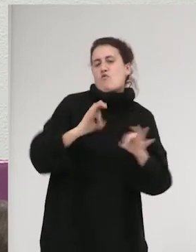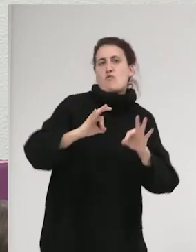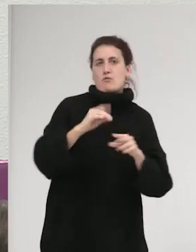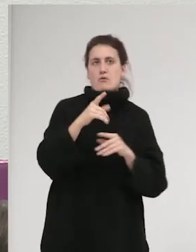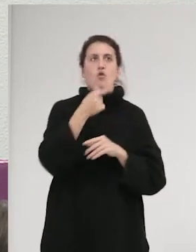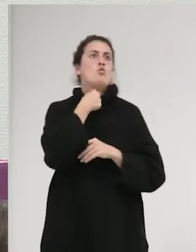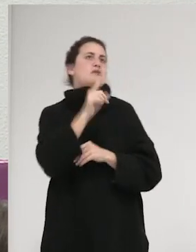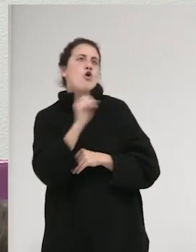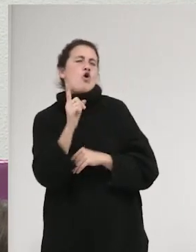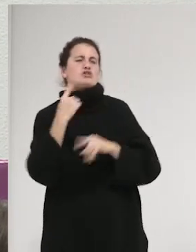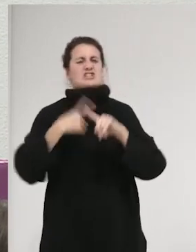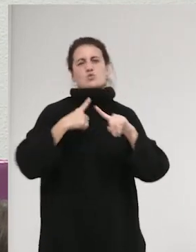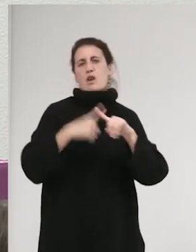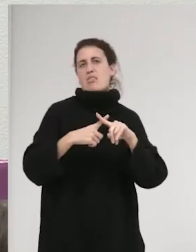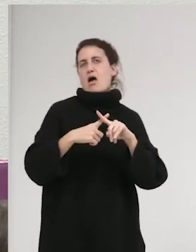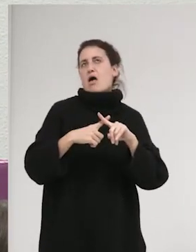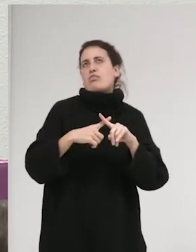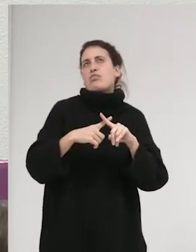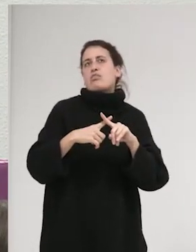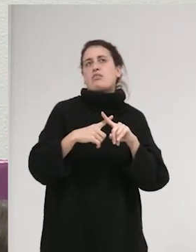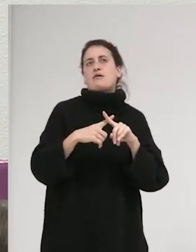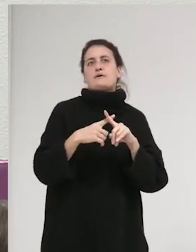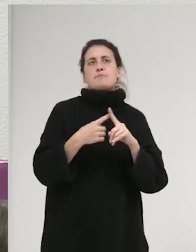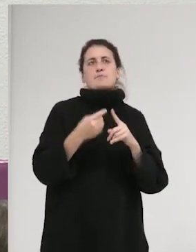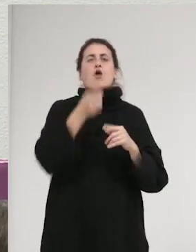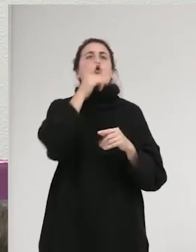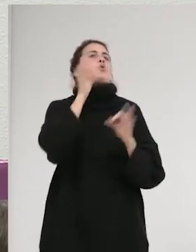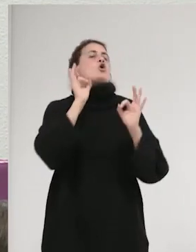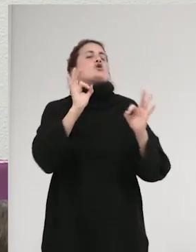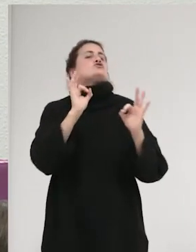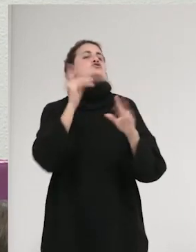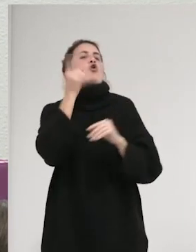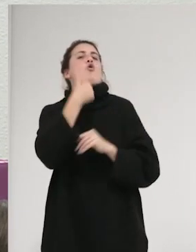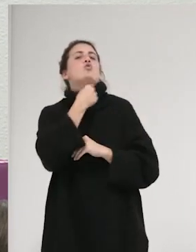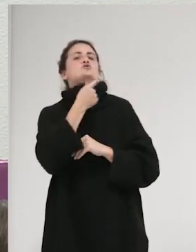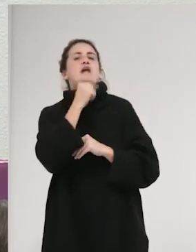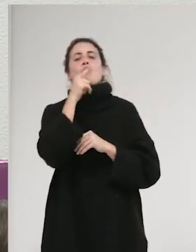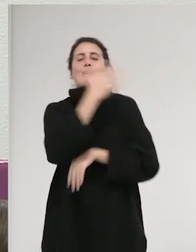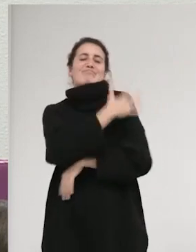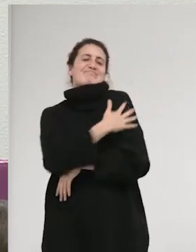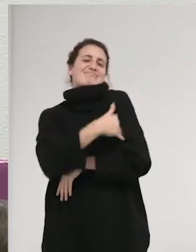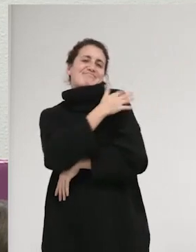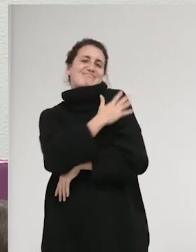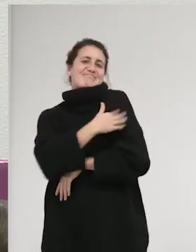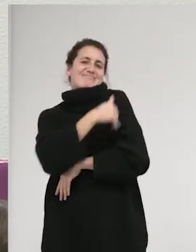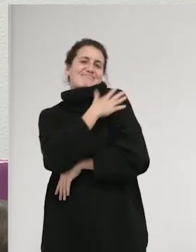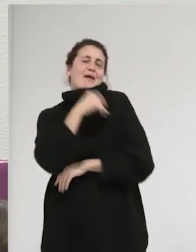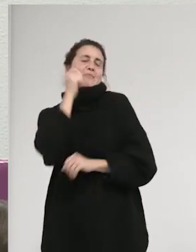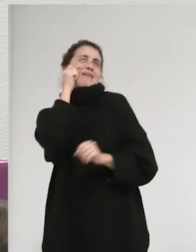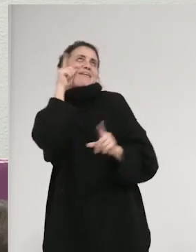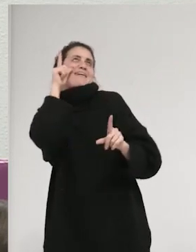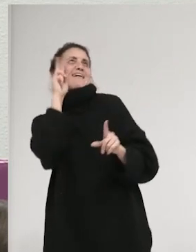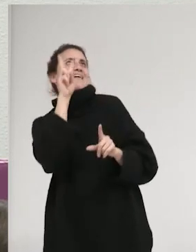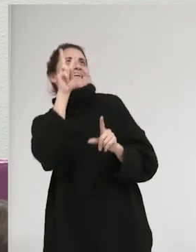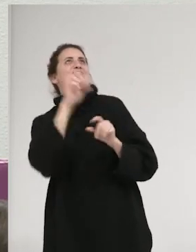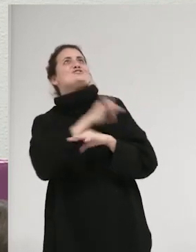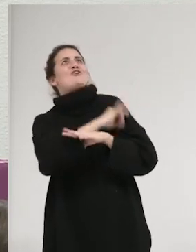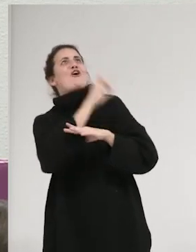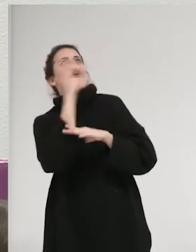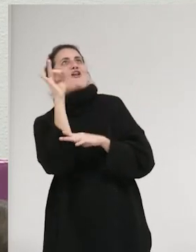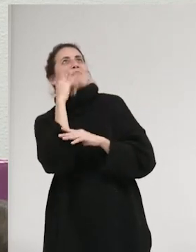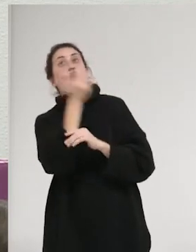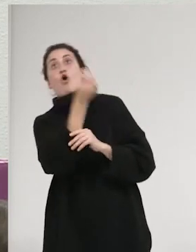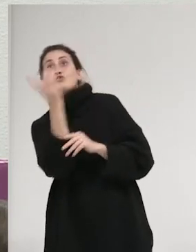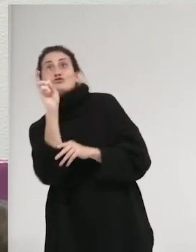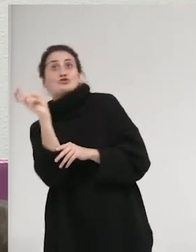nos gusta la sexualidad, no, vamos, que nos gusta poco menos que que nos acaricien el brazo viendo el amanecer, pero según que otras cosas no nos van,